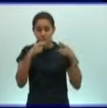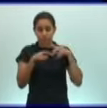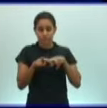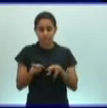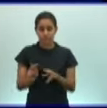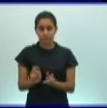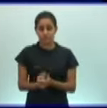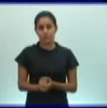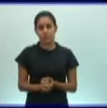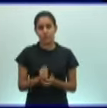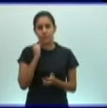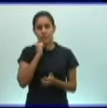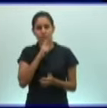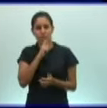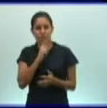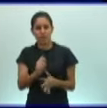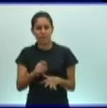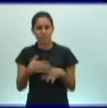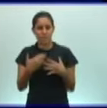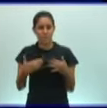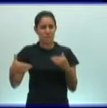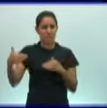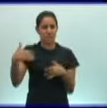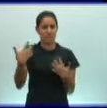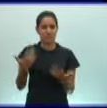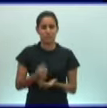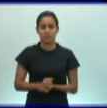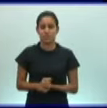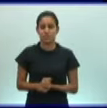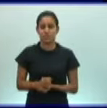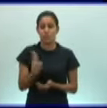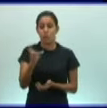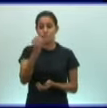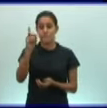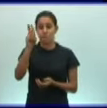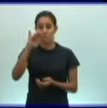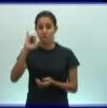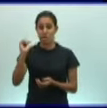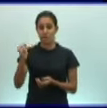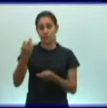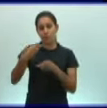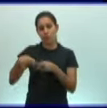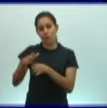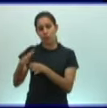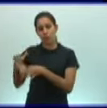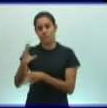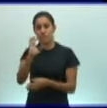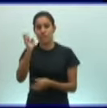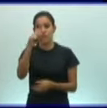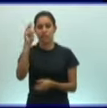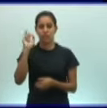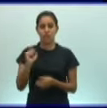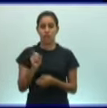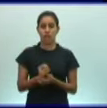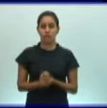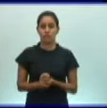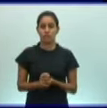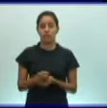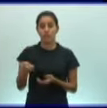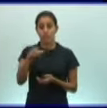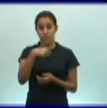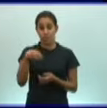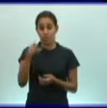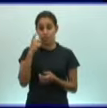como el caso de los políferos y los seleniterados. Es importante que ustedes tengan